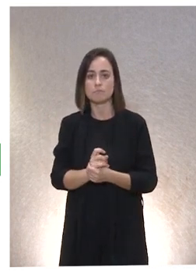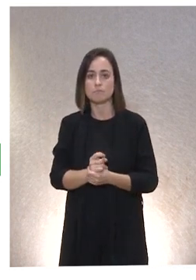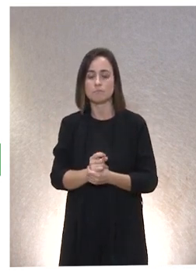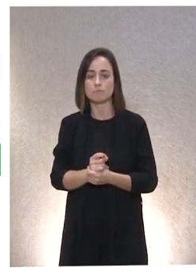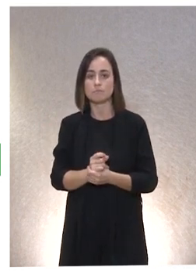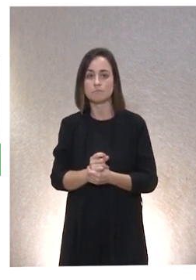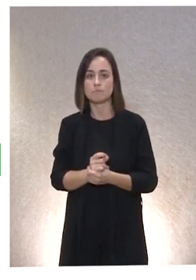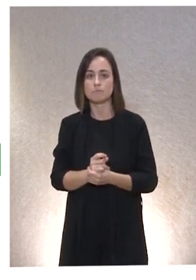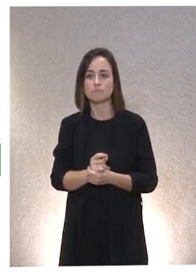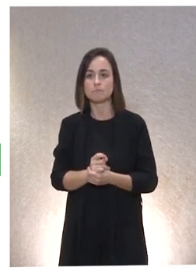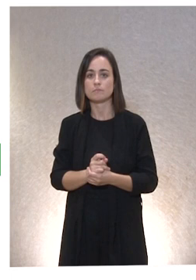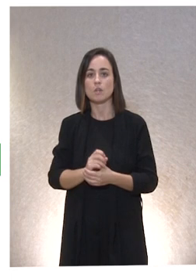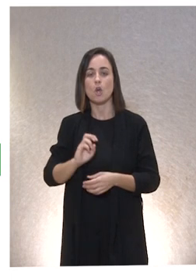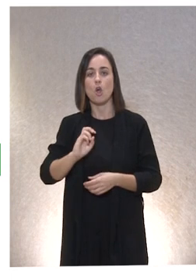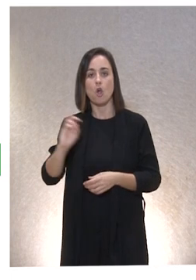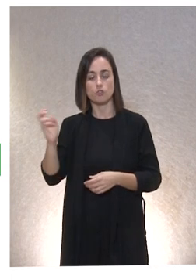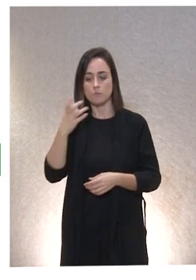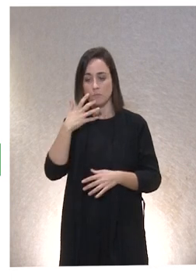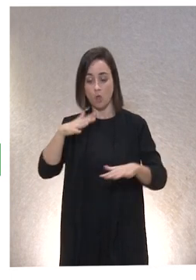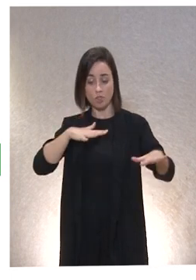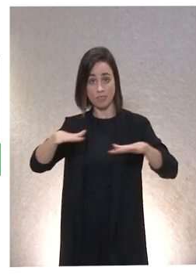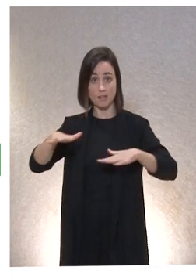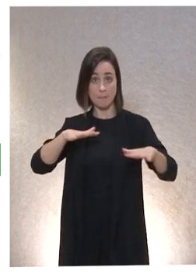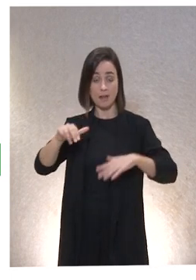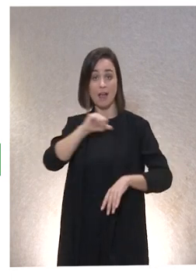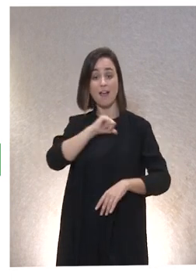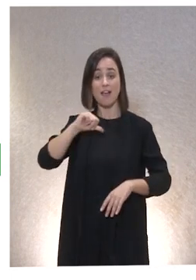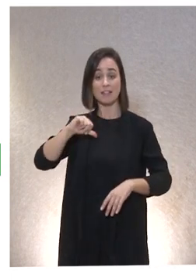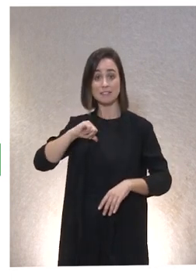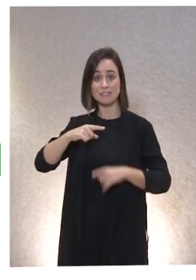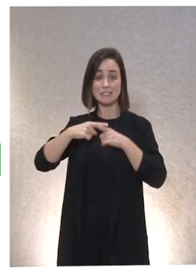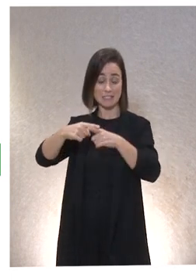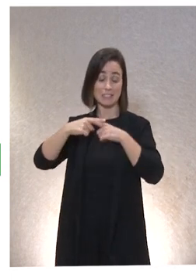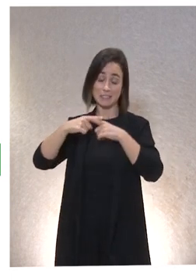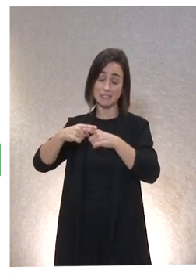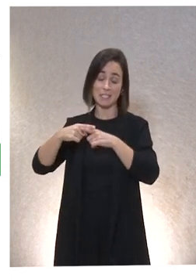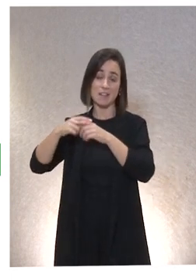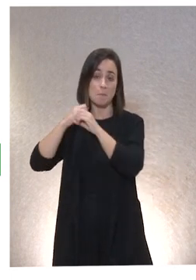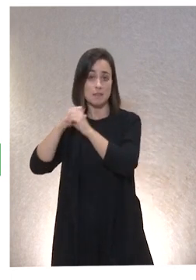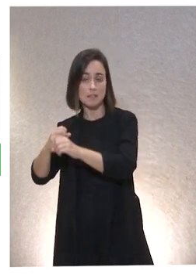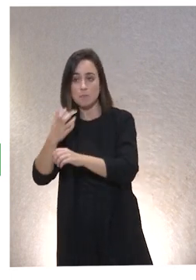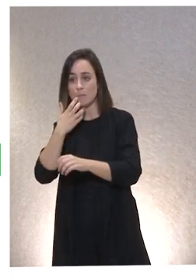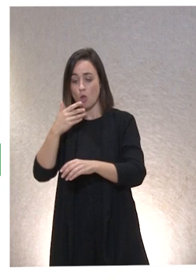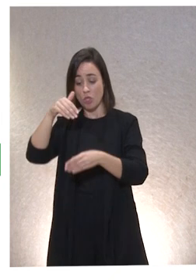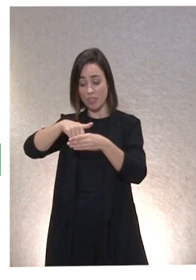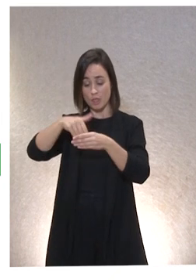Otro rasgo. La dinámica de la interdependencia se realiza en múltiples realidades, en las relaciones entre quienes conviven,